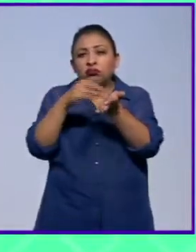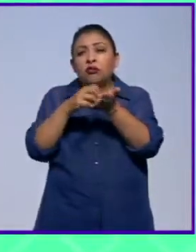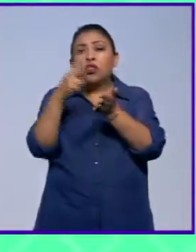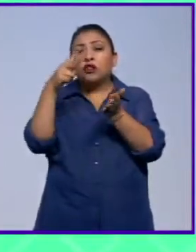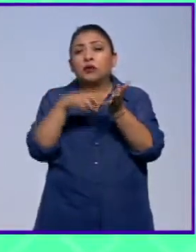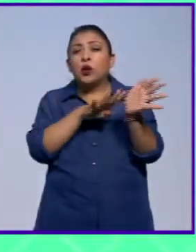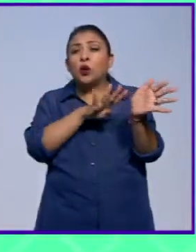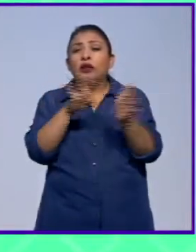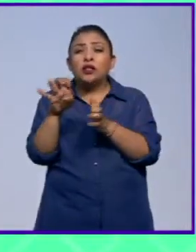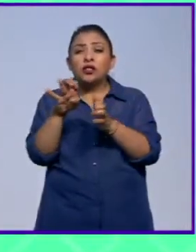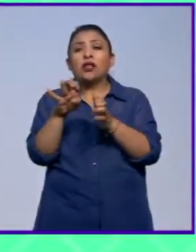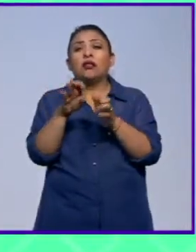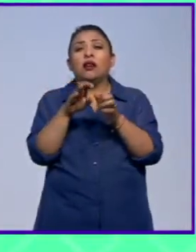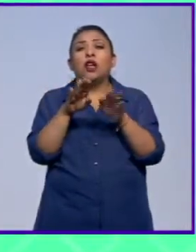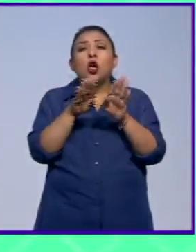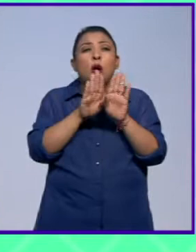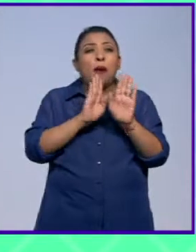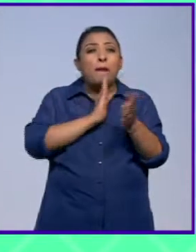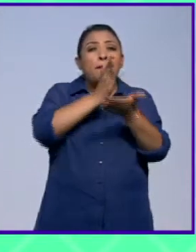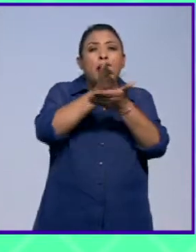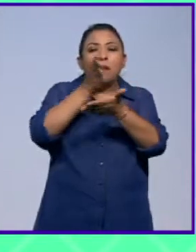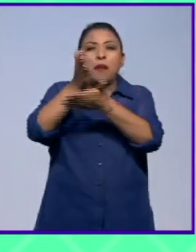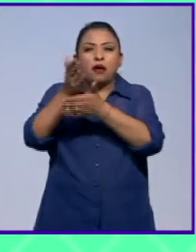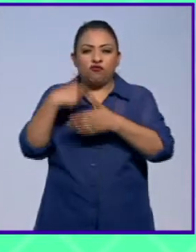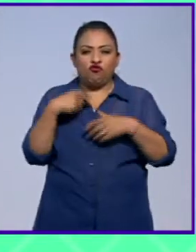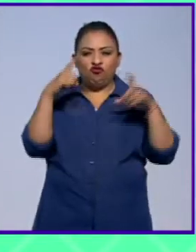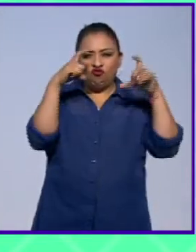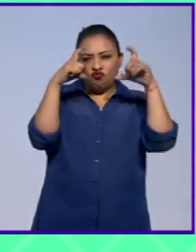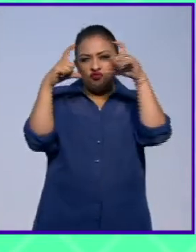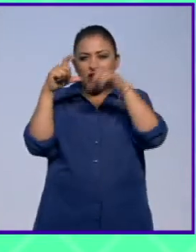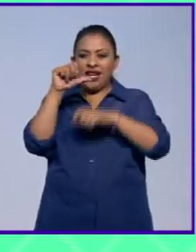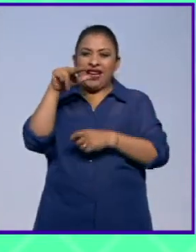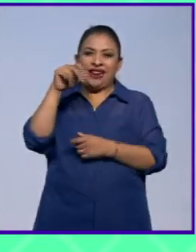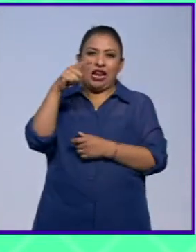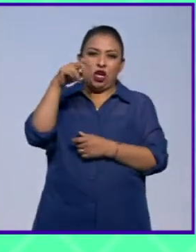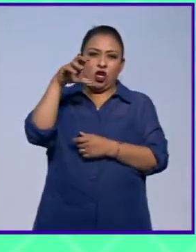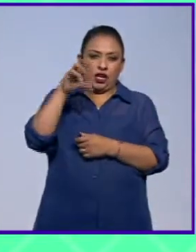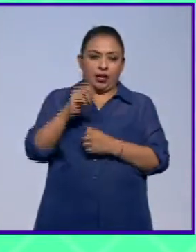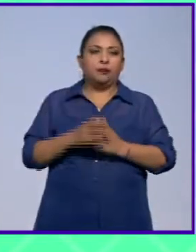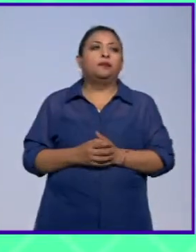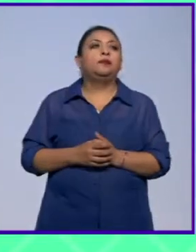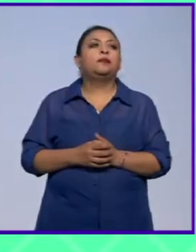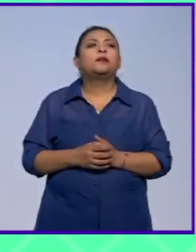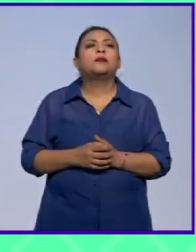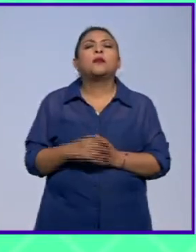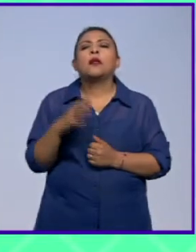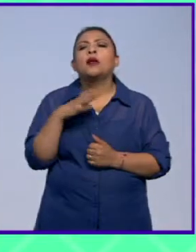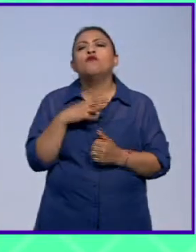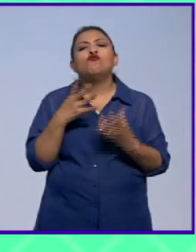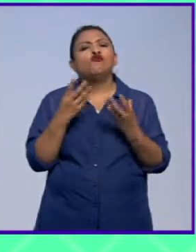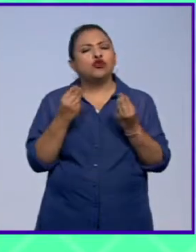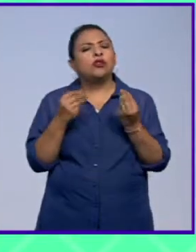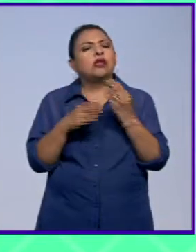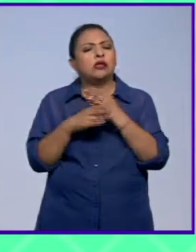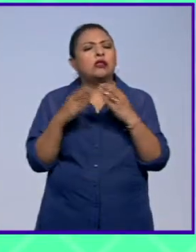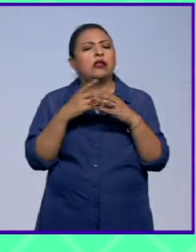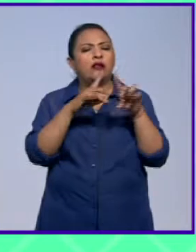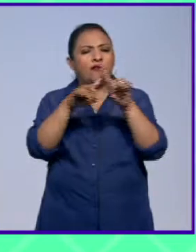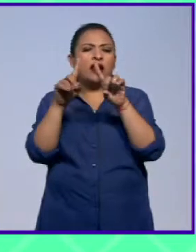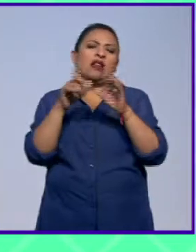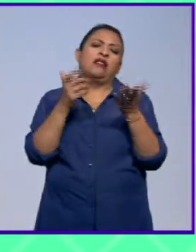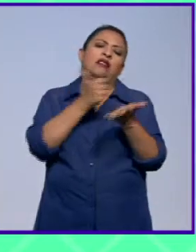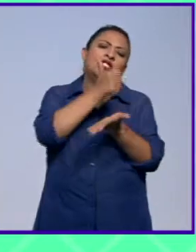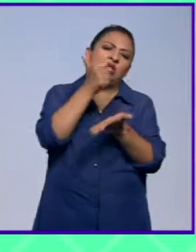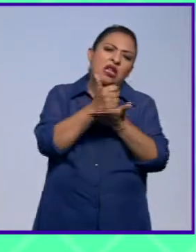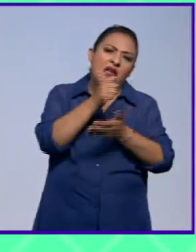2.400 coberturas realizadas con su cámara analógica. Hay muchas cosas, hay aspectos de la Ciudad de